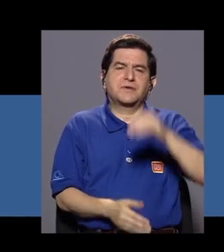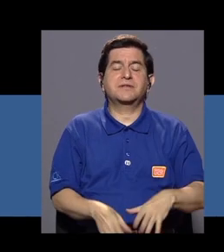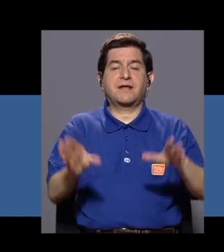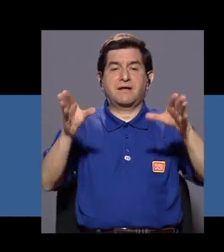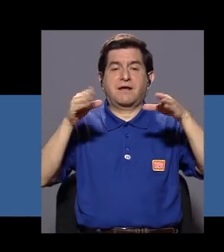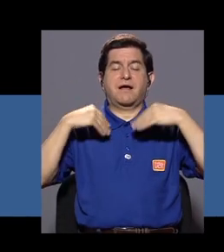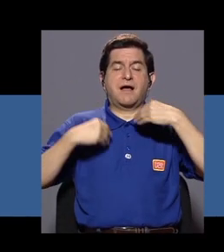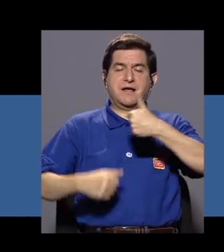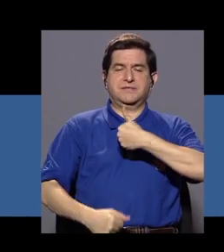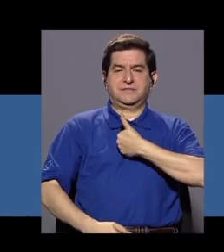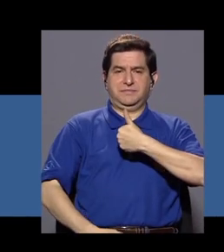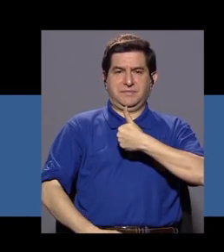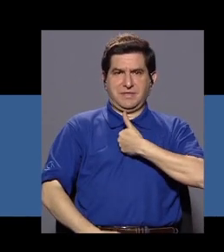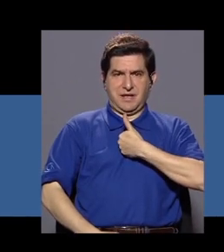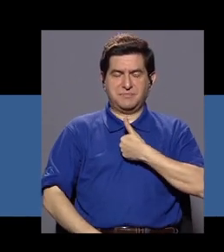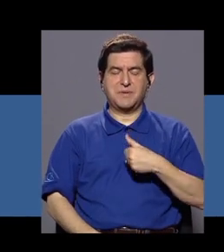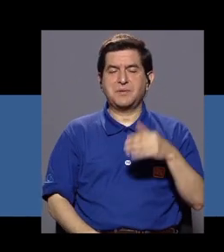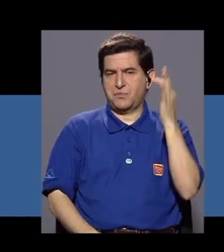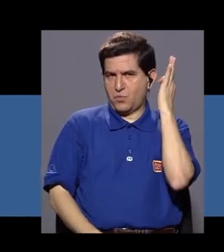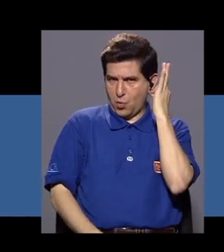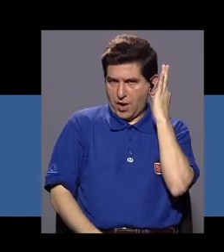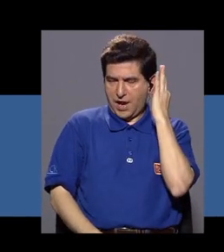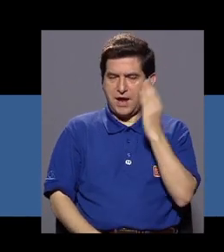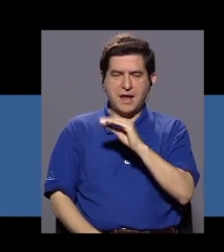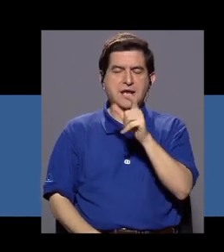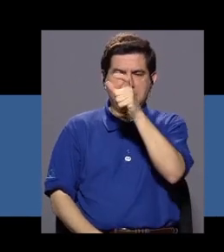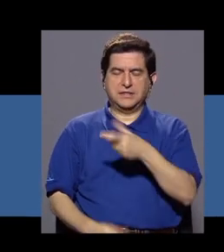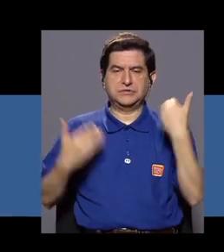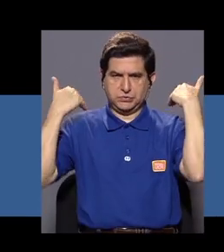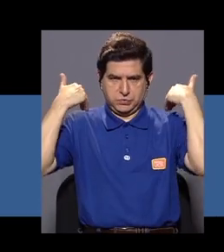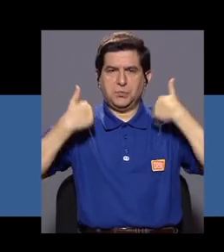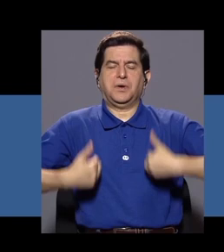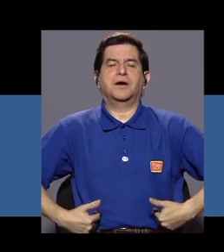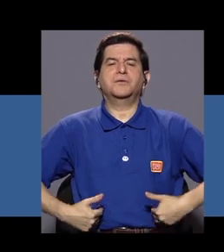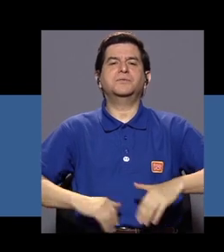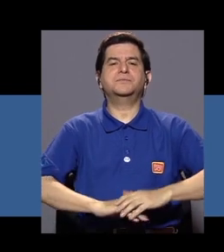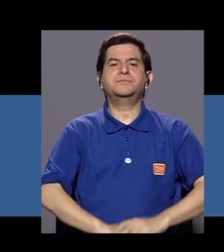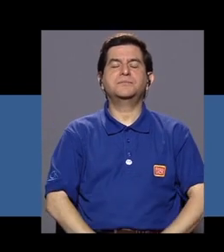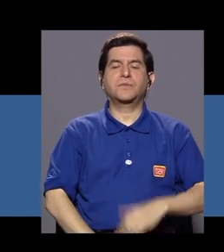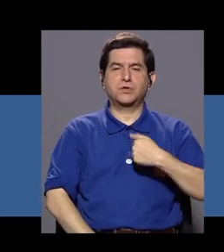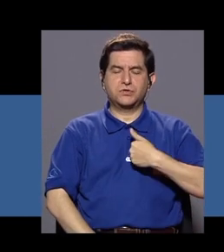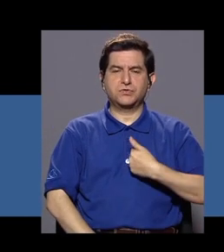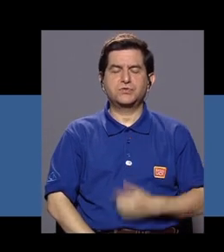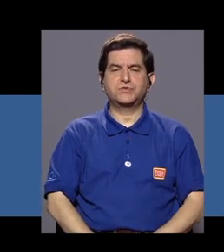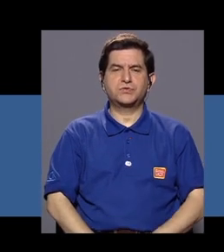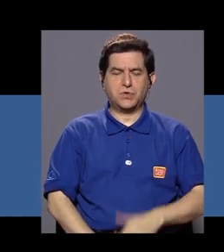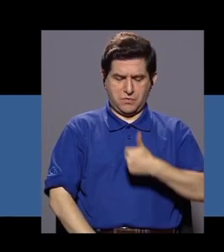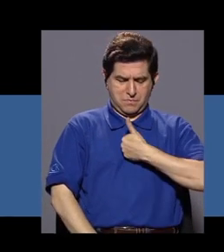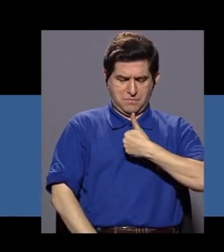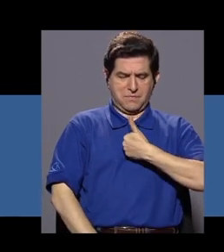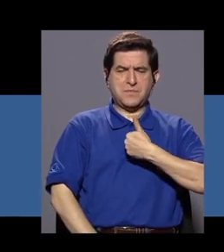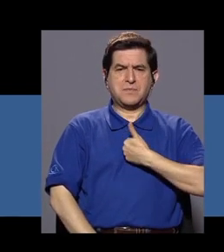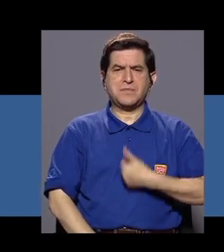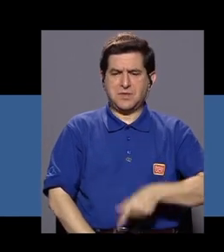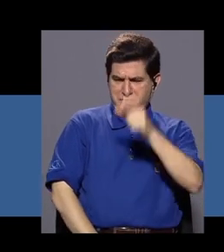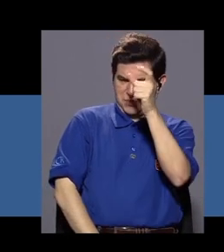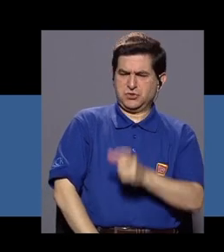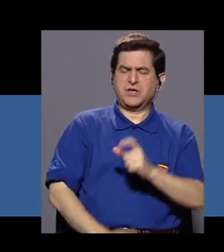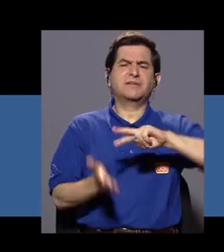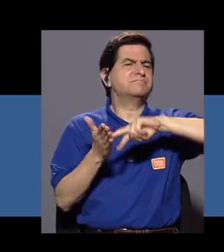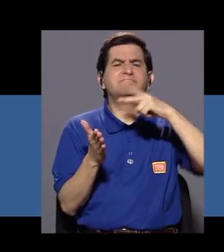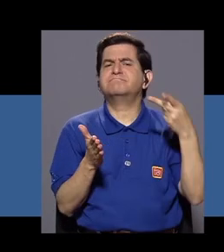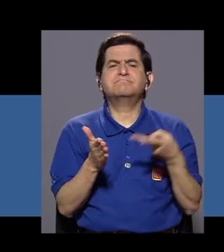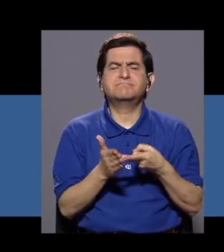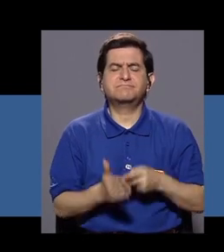es aceptarme, aceptarme como mujer, aceptarme como ser humano, ser auténtica. Y ser auténtica